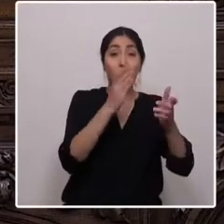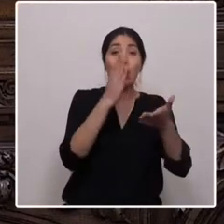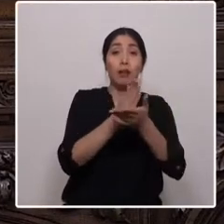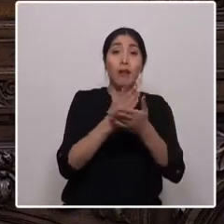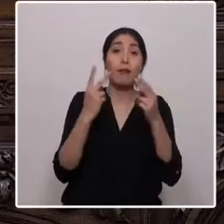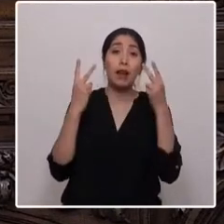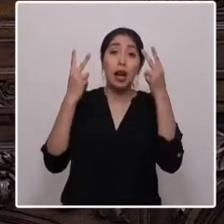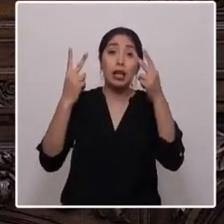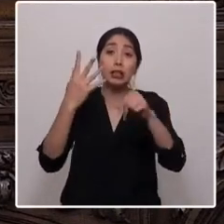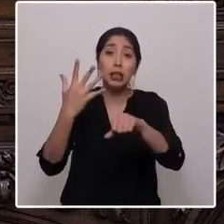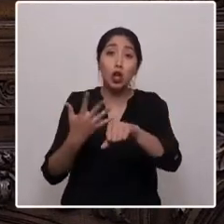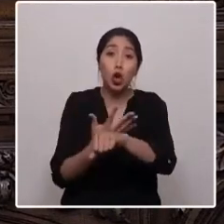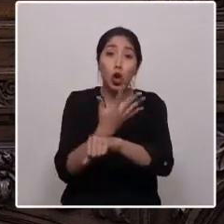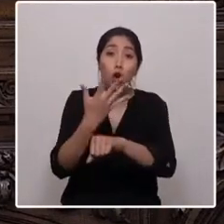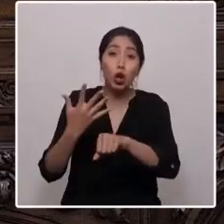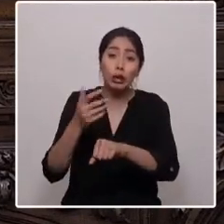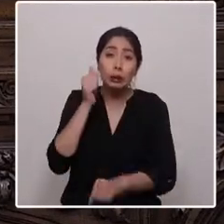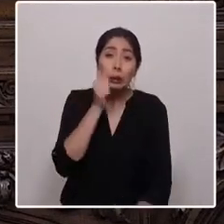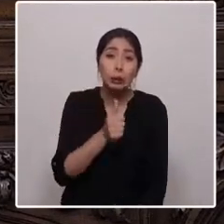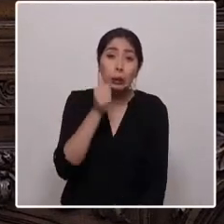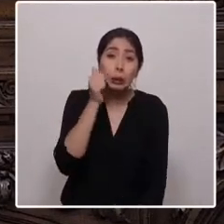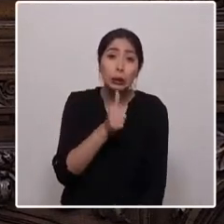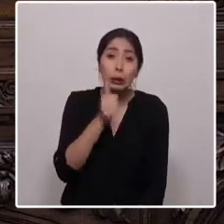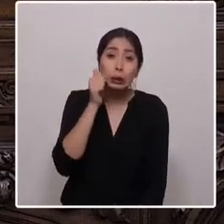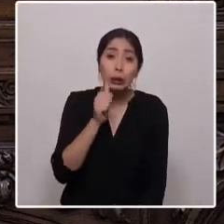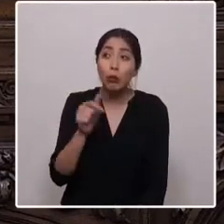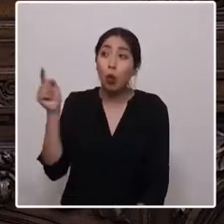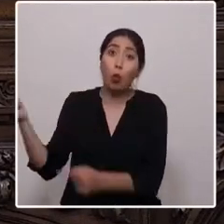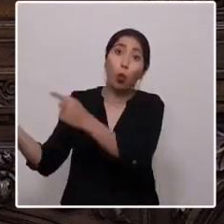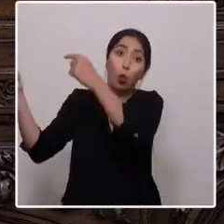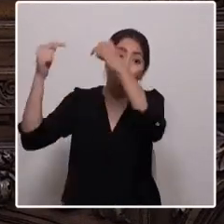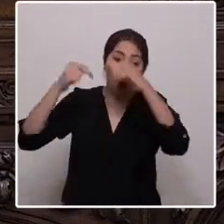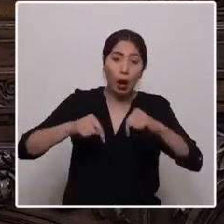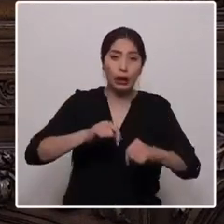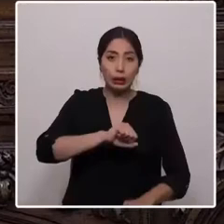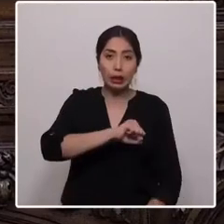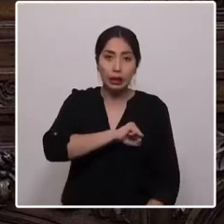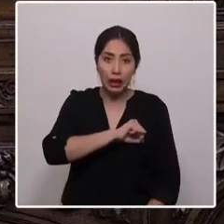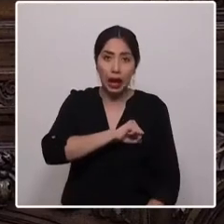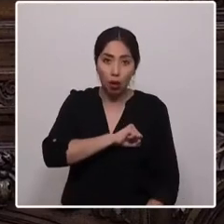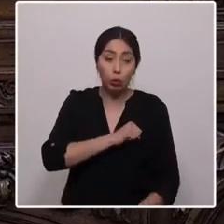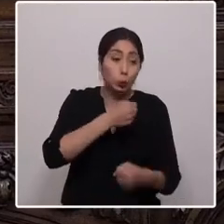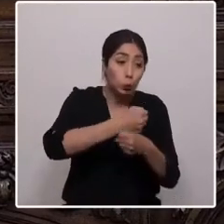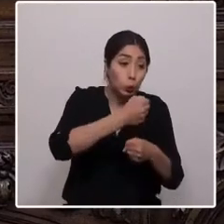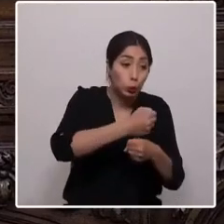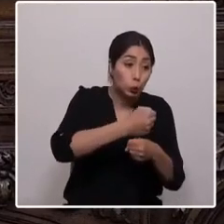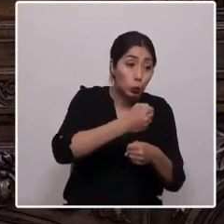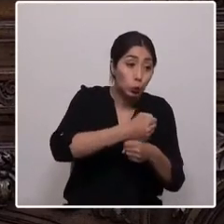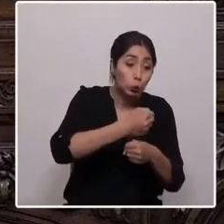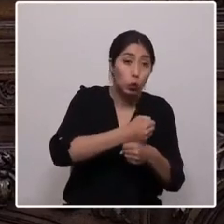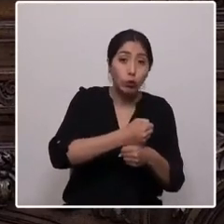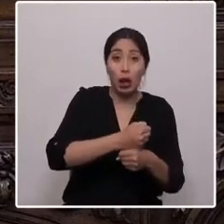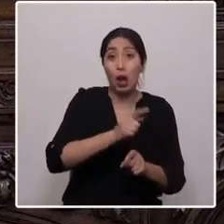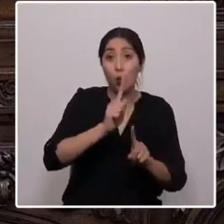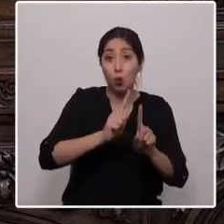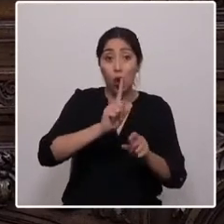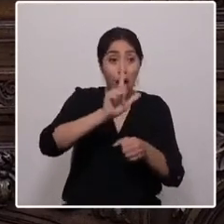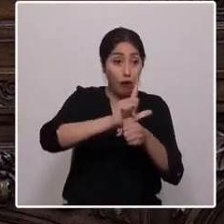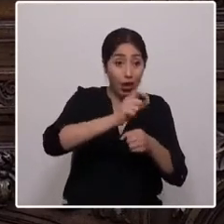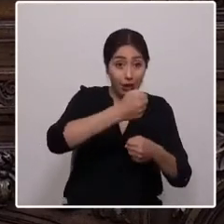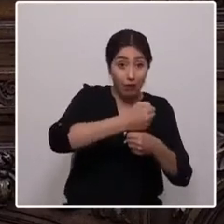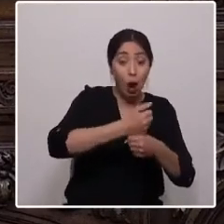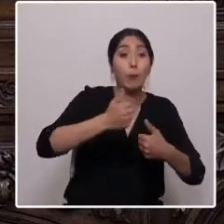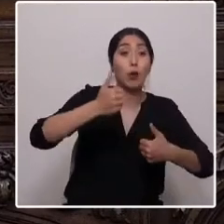para llegar acá a la capital y desarrollar sus actividades laborales, profesionales y opciones de educación superior,